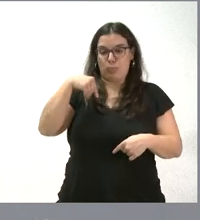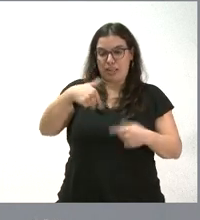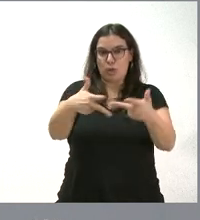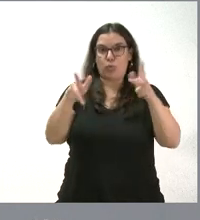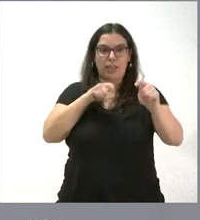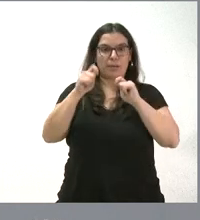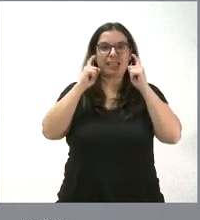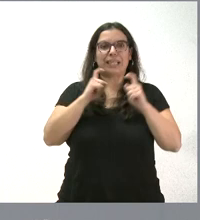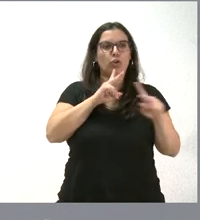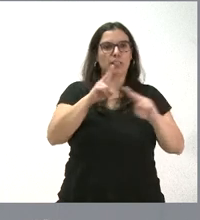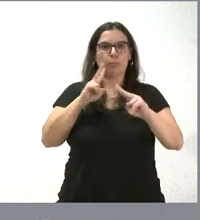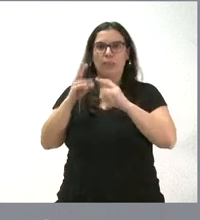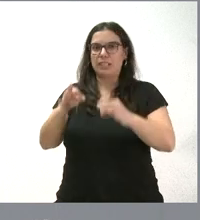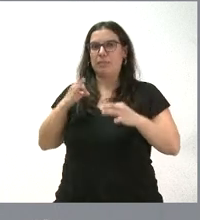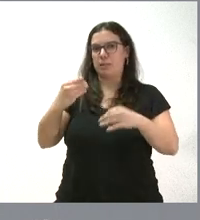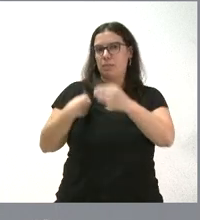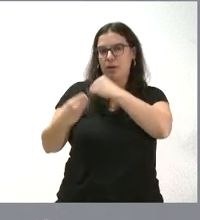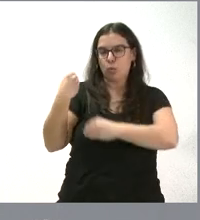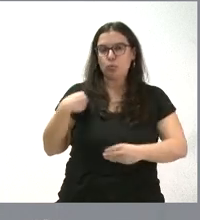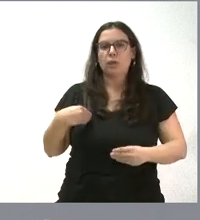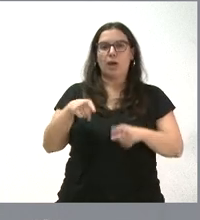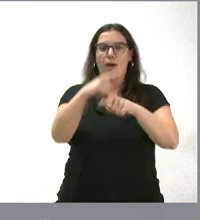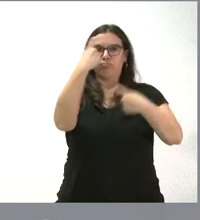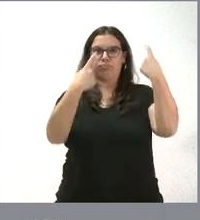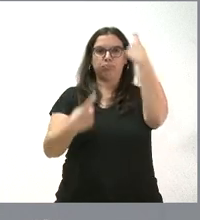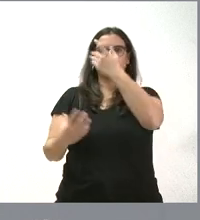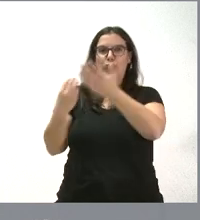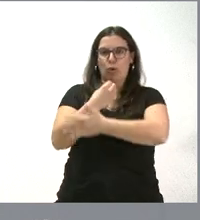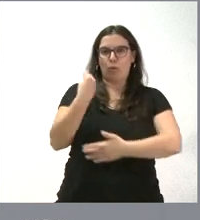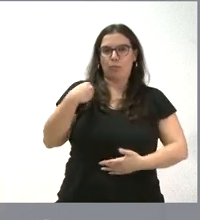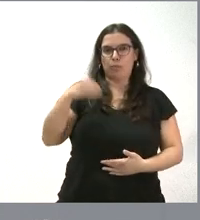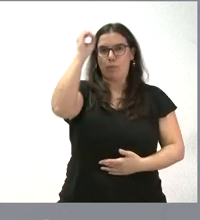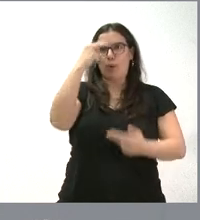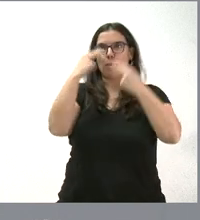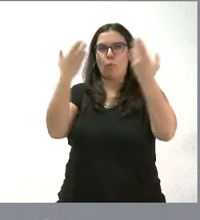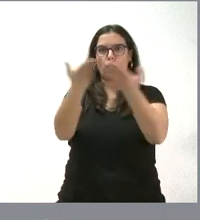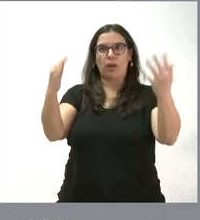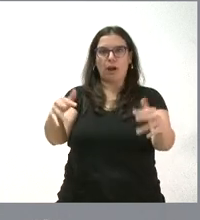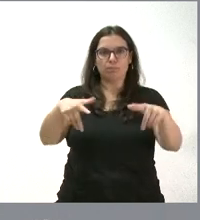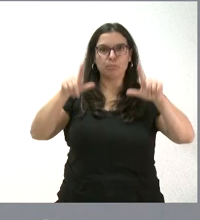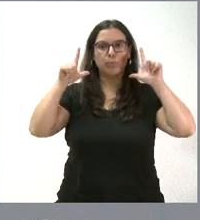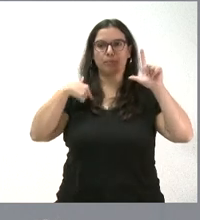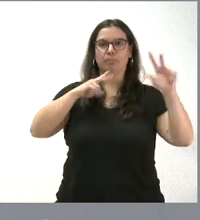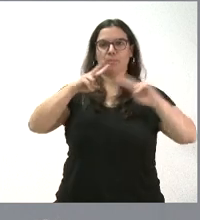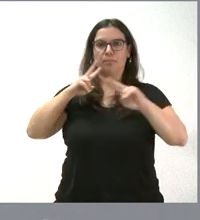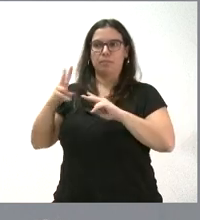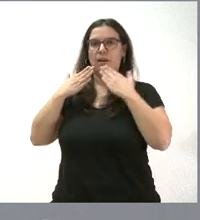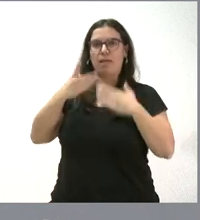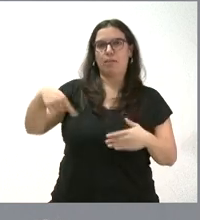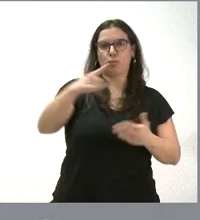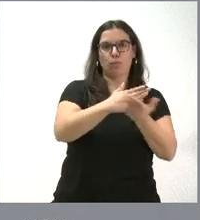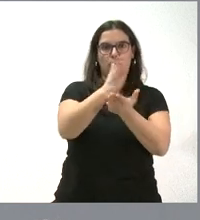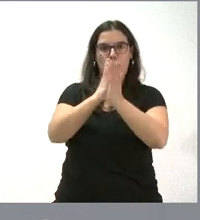intentando responder a todas las preguntas y sometiéndome, por tanto, al escrutinio de la opinión pública a través de quien tiene que hacerlo, que son los medios de comunicación.